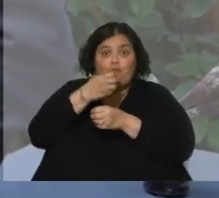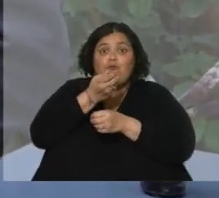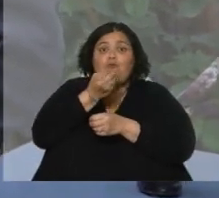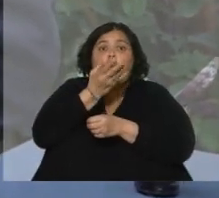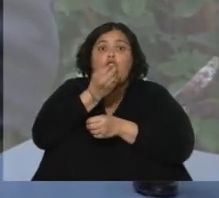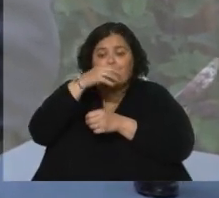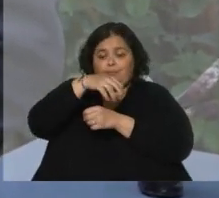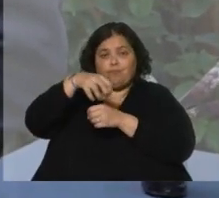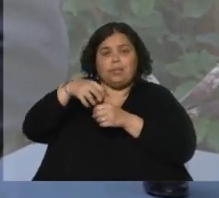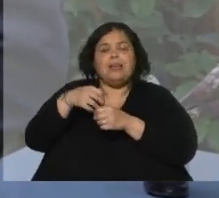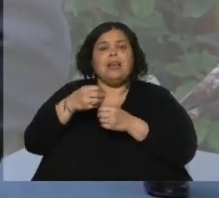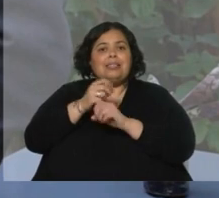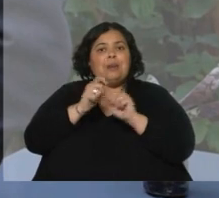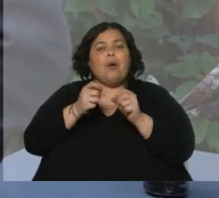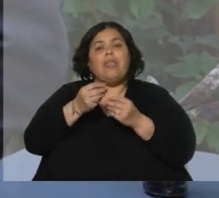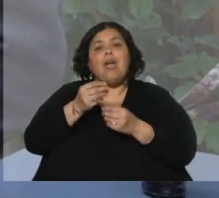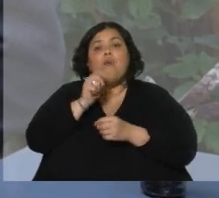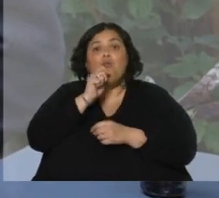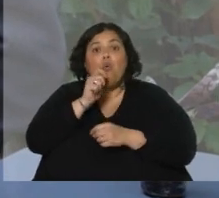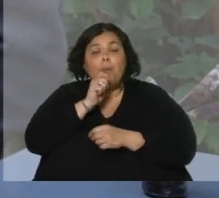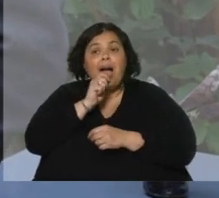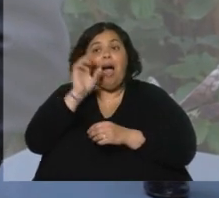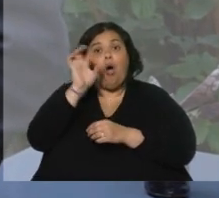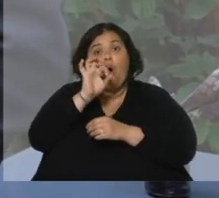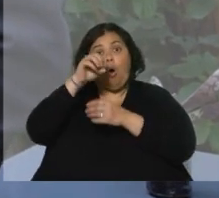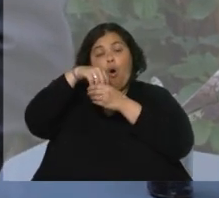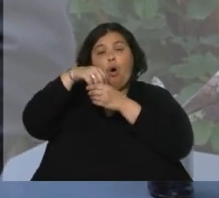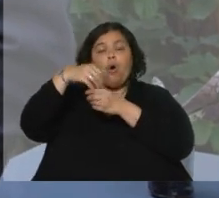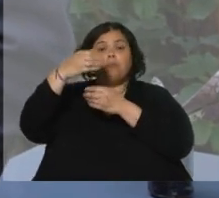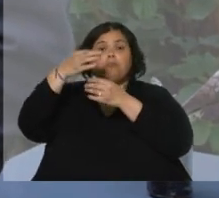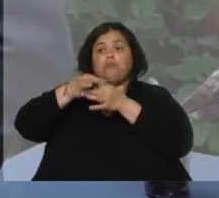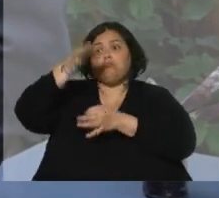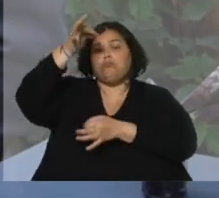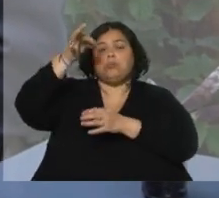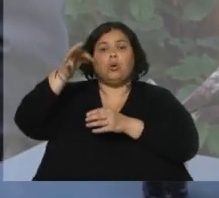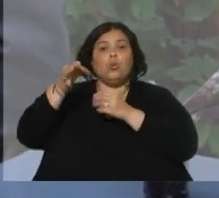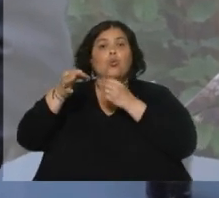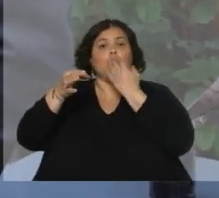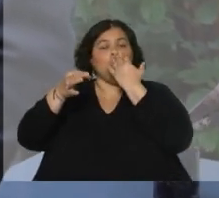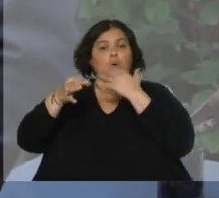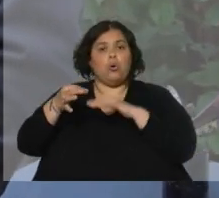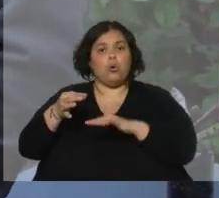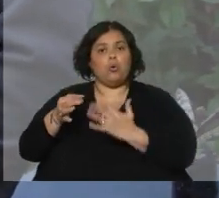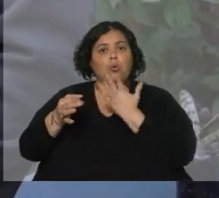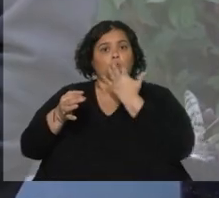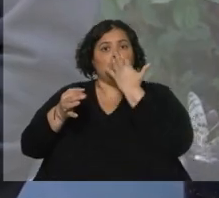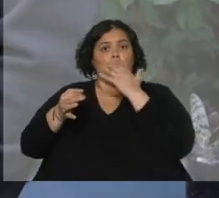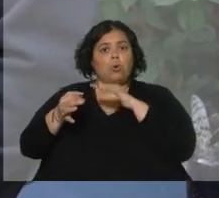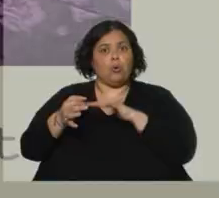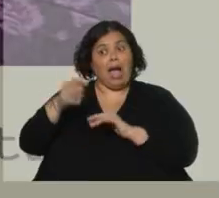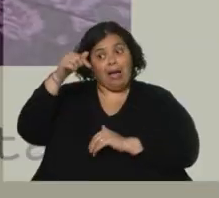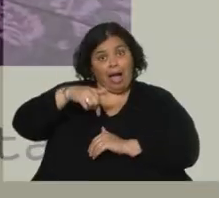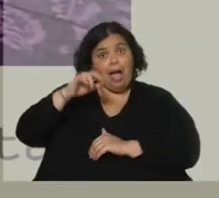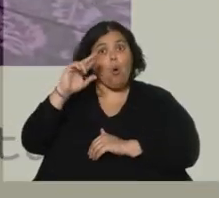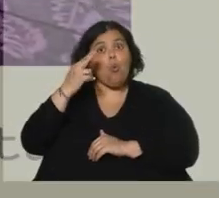vaporizan, a eso iba. En Uruguay los pacientes están obligados a fumar. ¿Por qué? Siendo que fumar es dañino y perjudicial para la